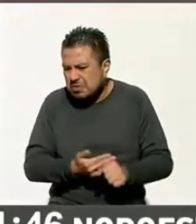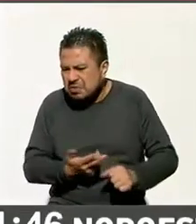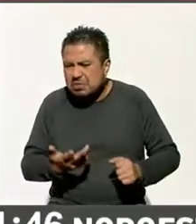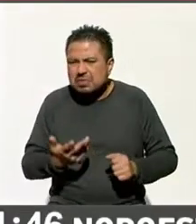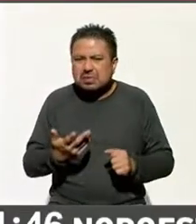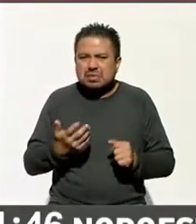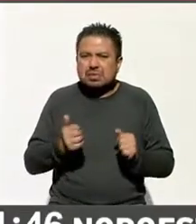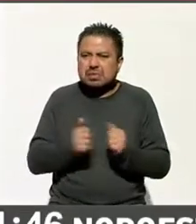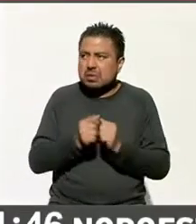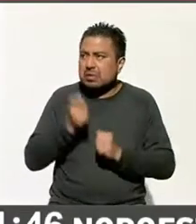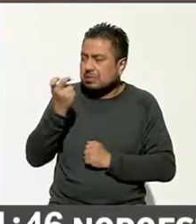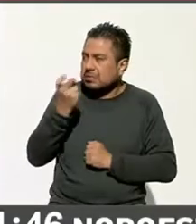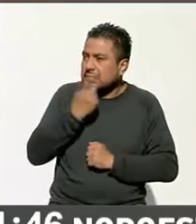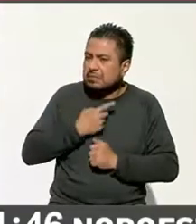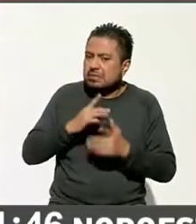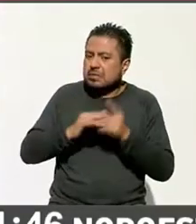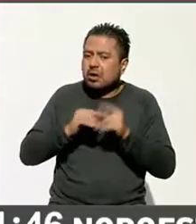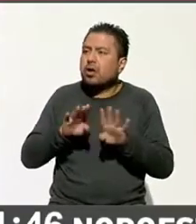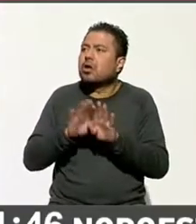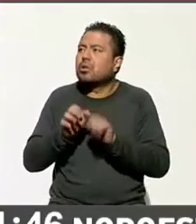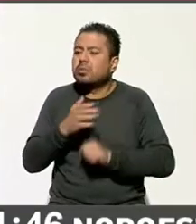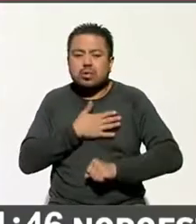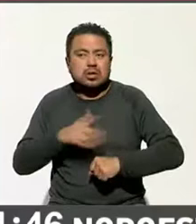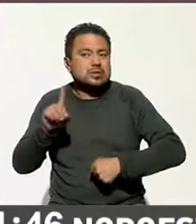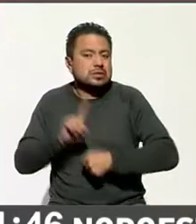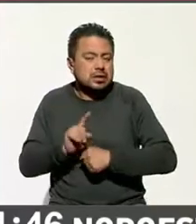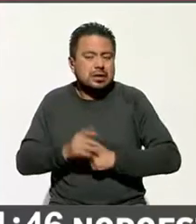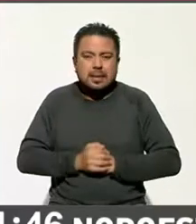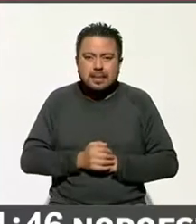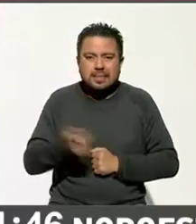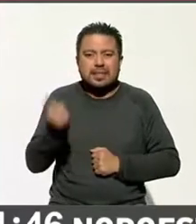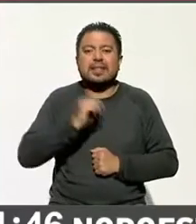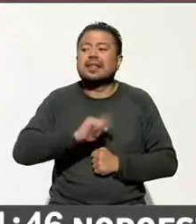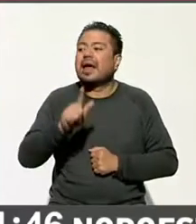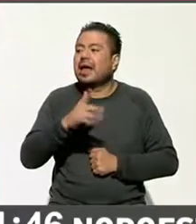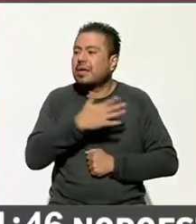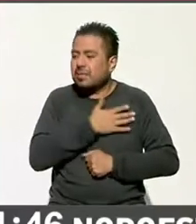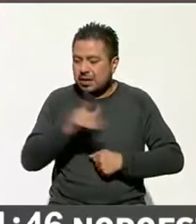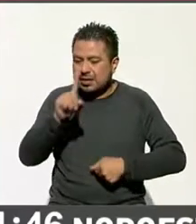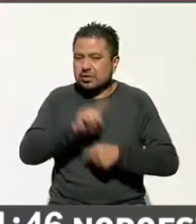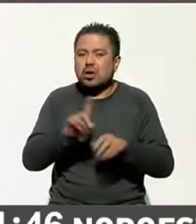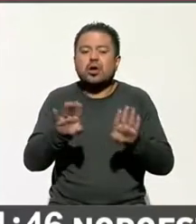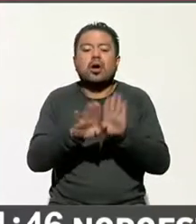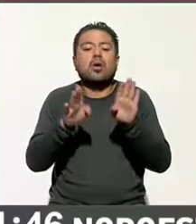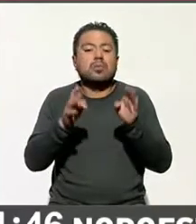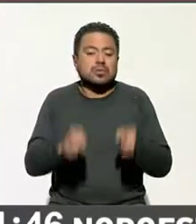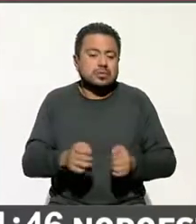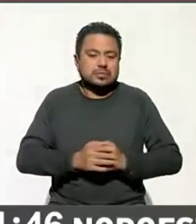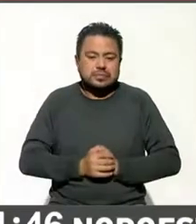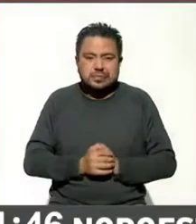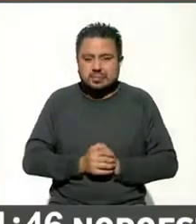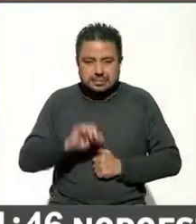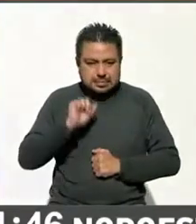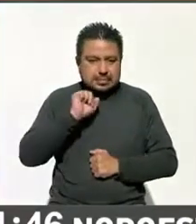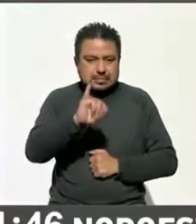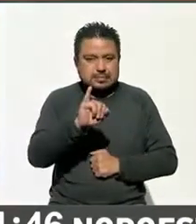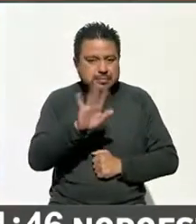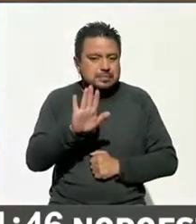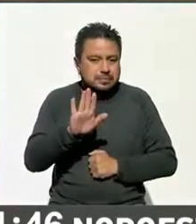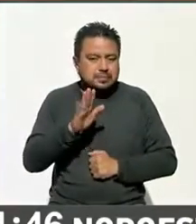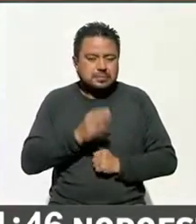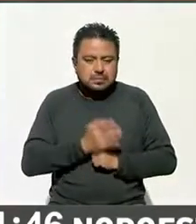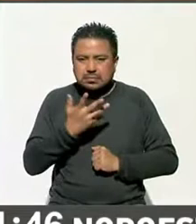Contigo el reporte Paco, ¿cómo estás? Buenos días. ¿Qué tal Lupita? Muy buen día, ¿cómo estás? Pues sí, mira, siempre